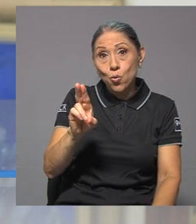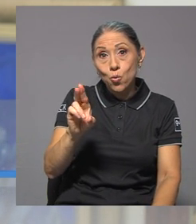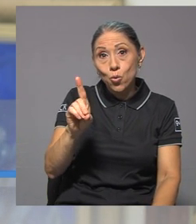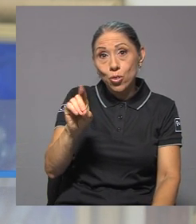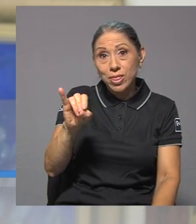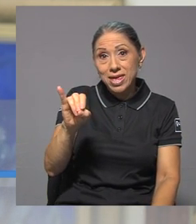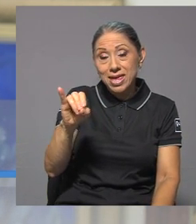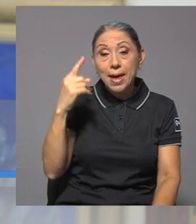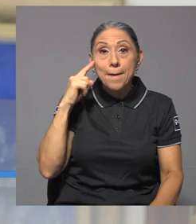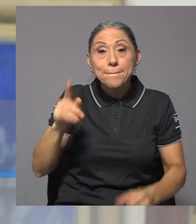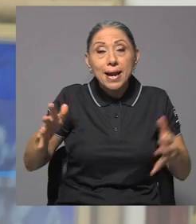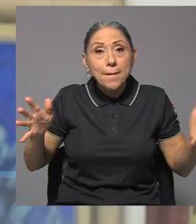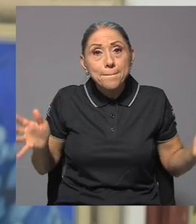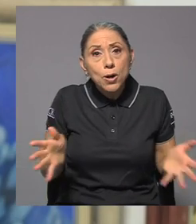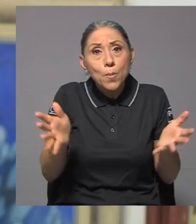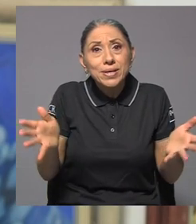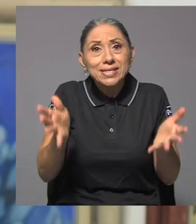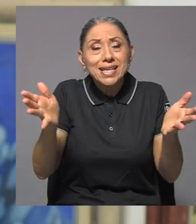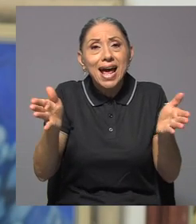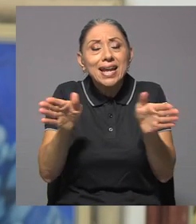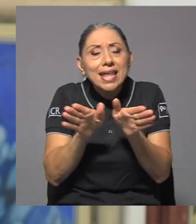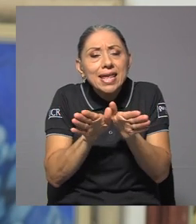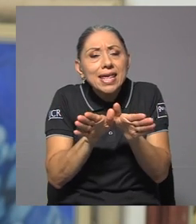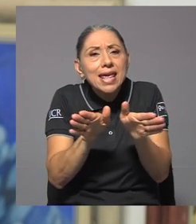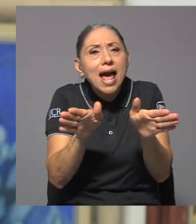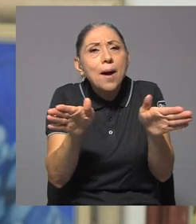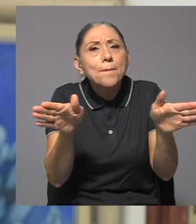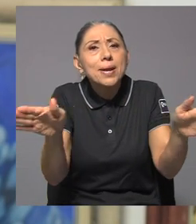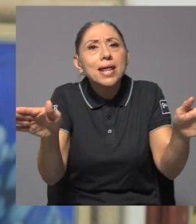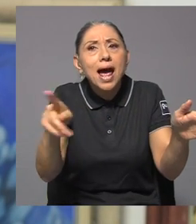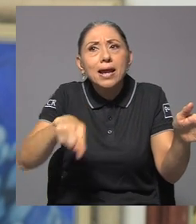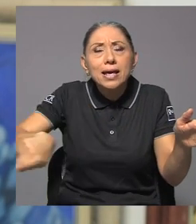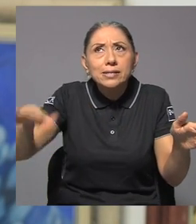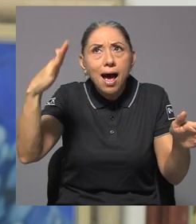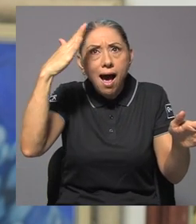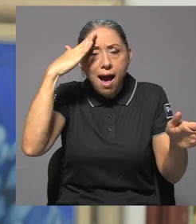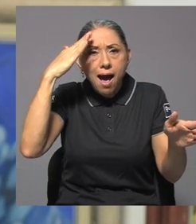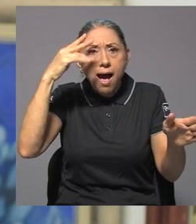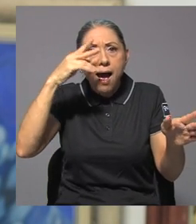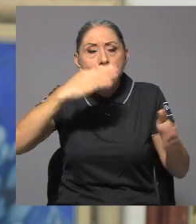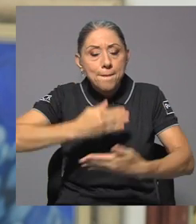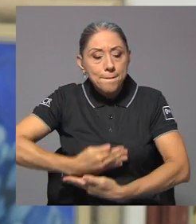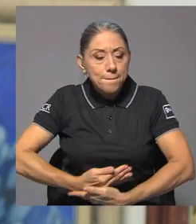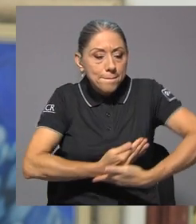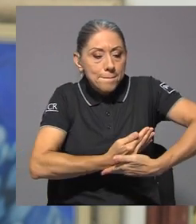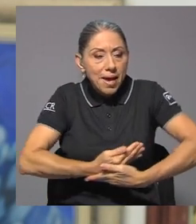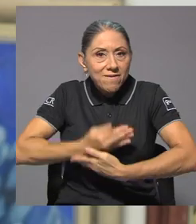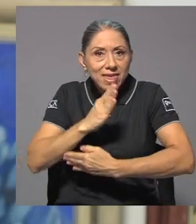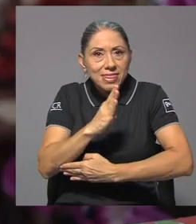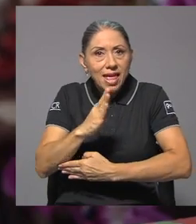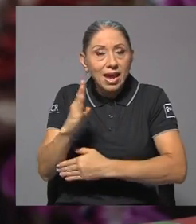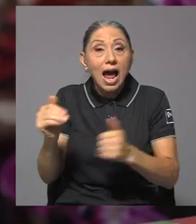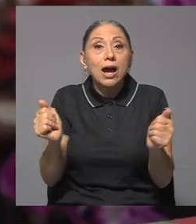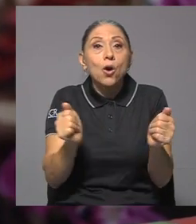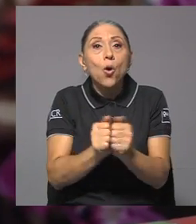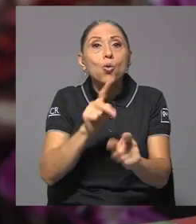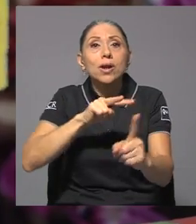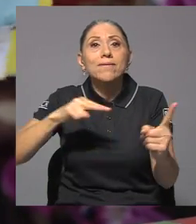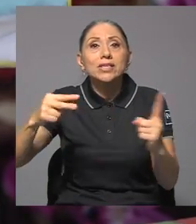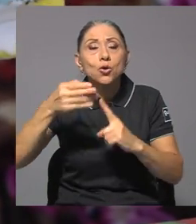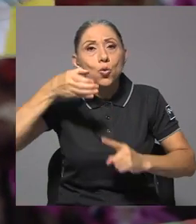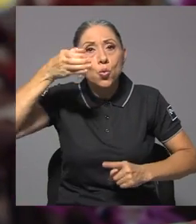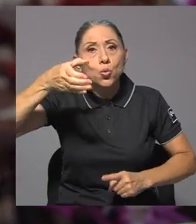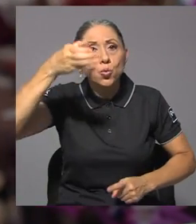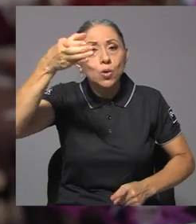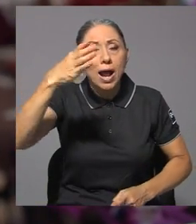propiciar y ampliar la visión de la bebetecca con una visión cultural propiamente